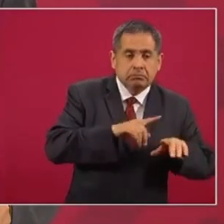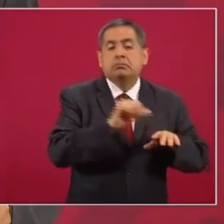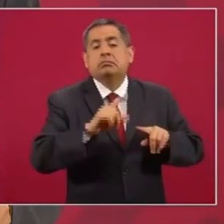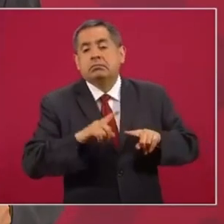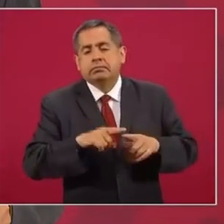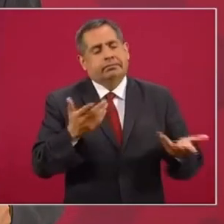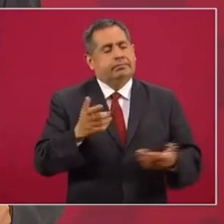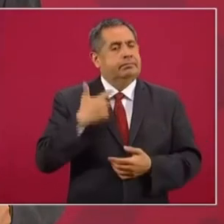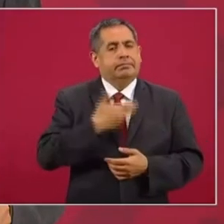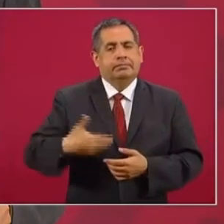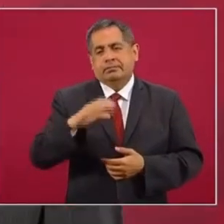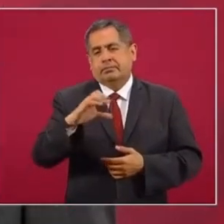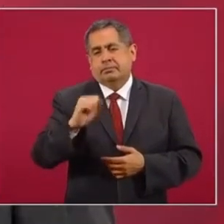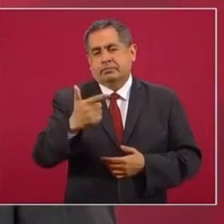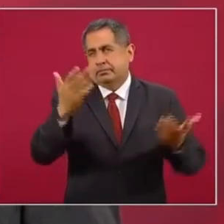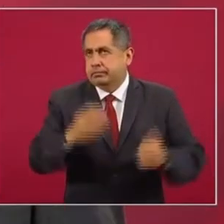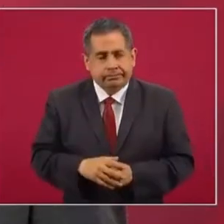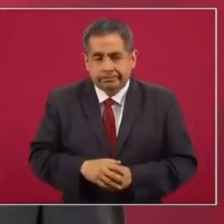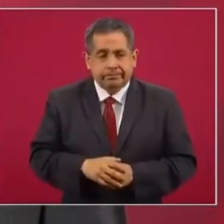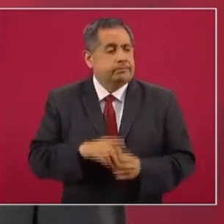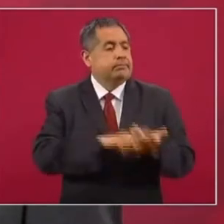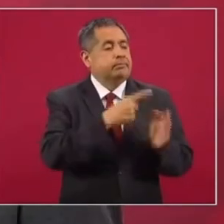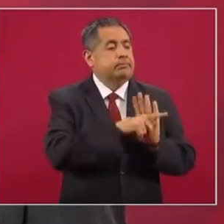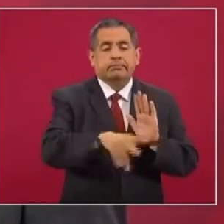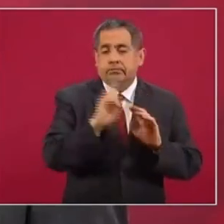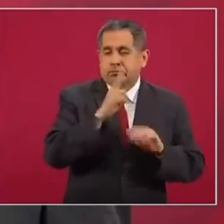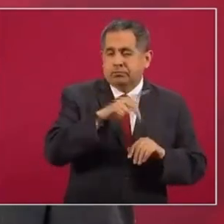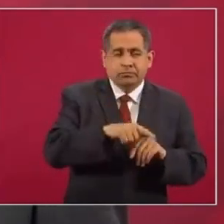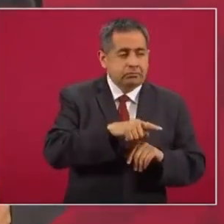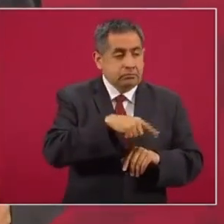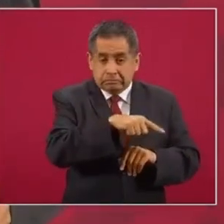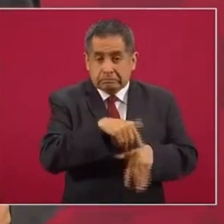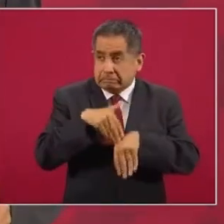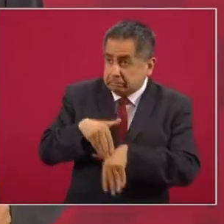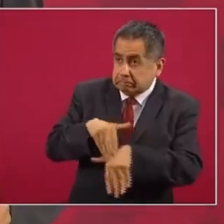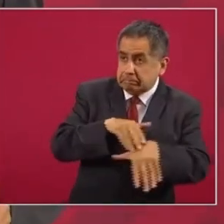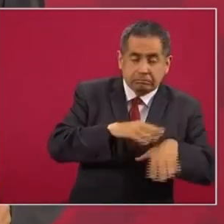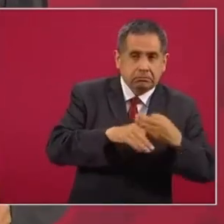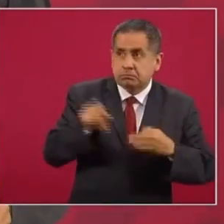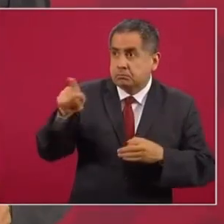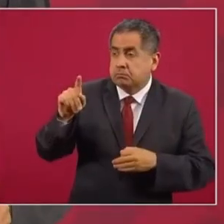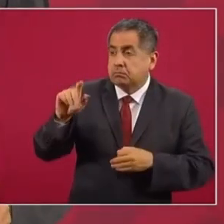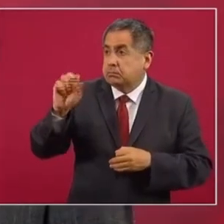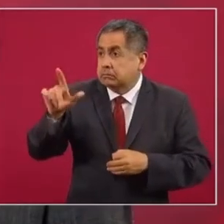pues es Salinas. Y en el caso del universal, pues todos, menos yo,